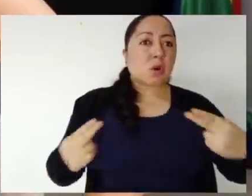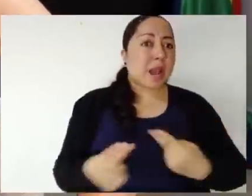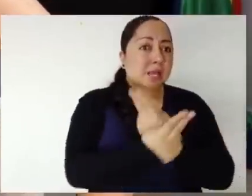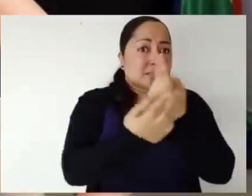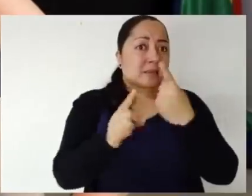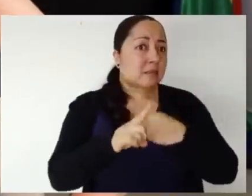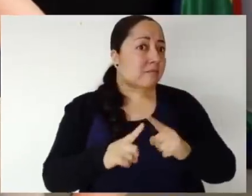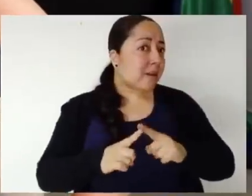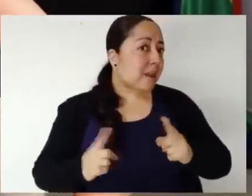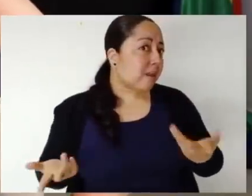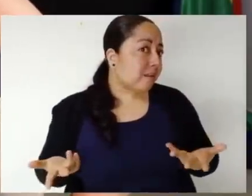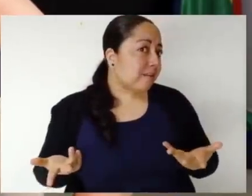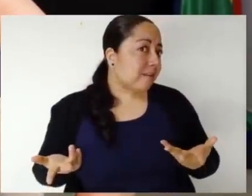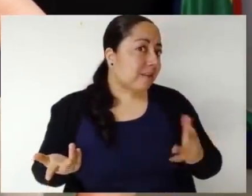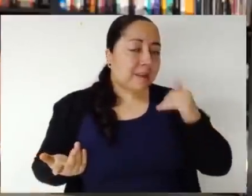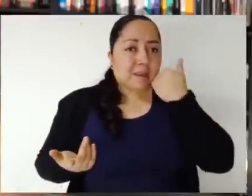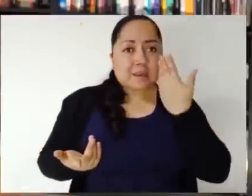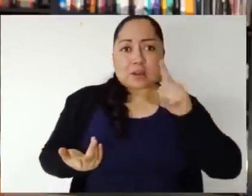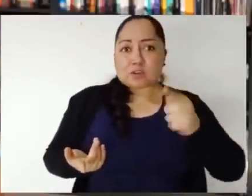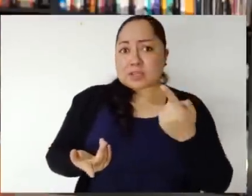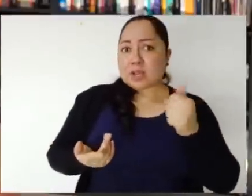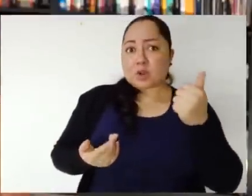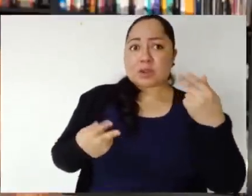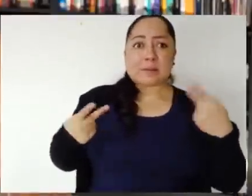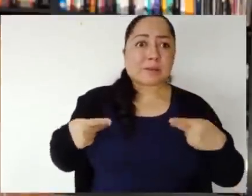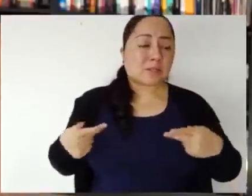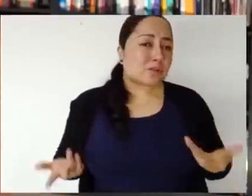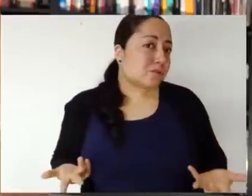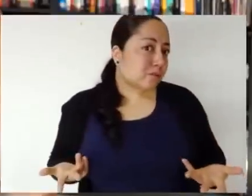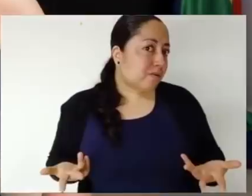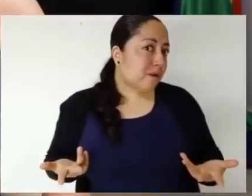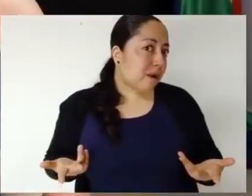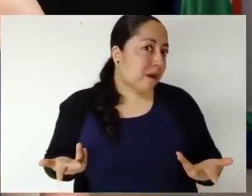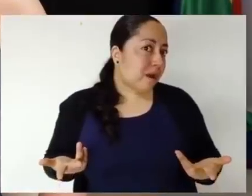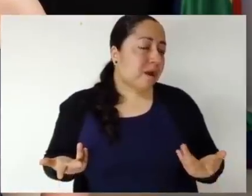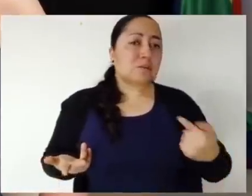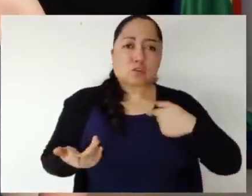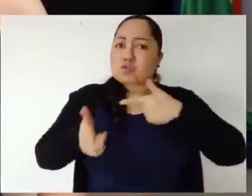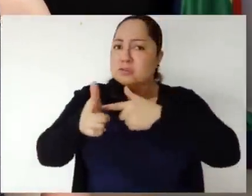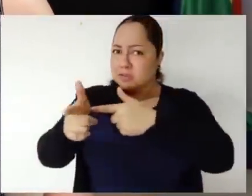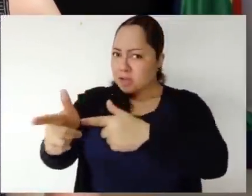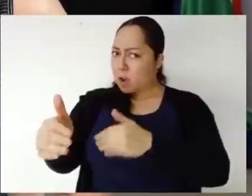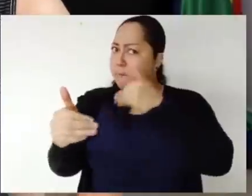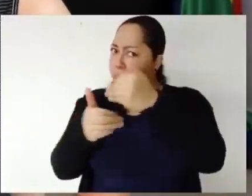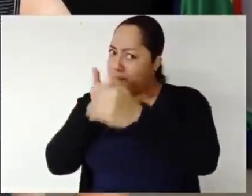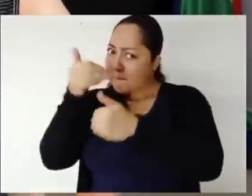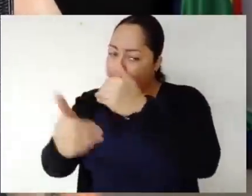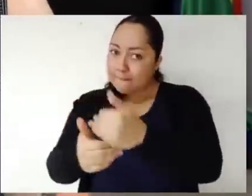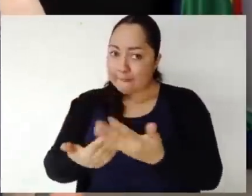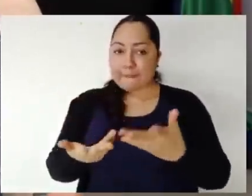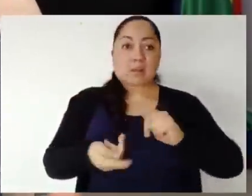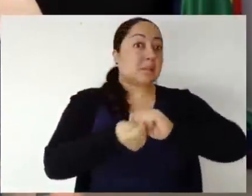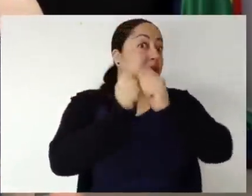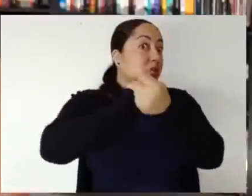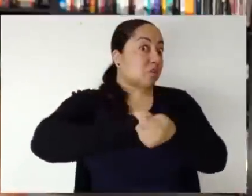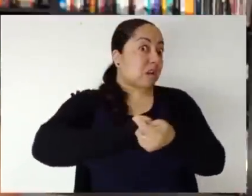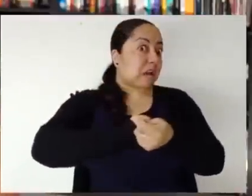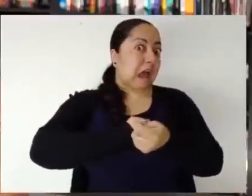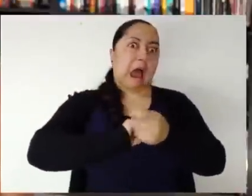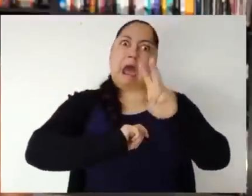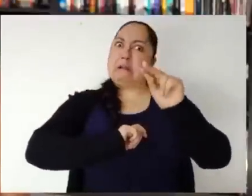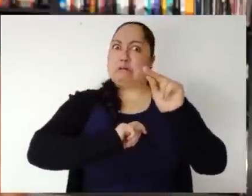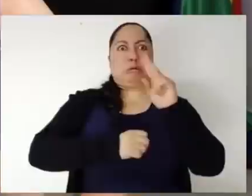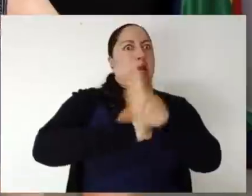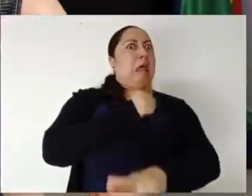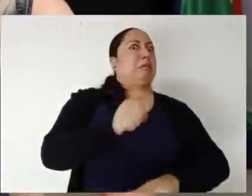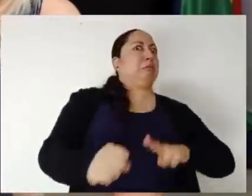están tus progresos, querido trans millonario? Pero luego se acercan y me lo dicen de frente. La transexualidad es antinatural, seguido